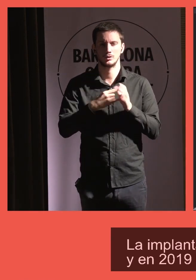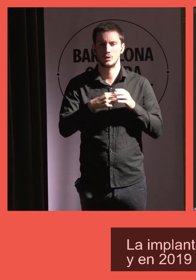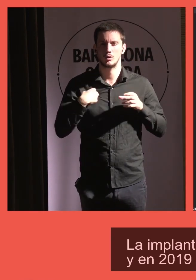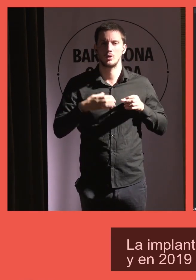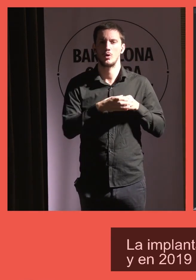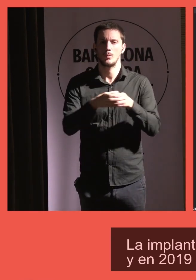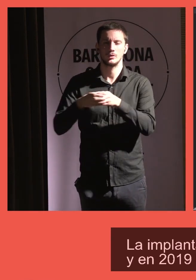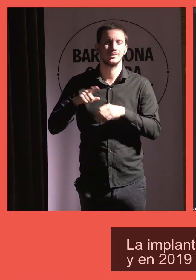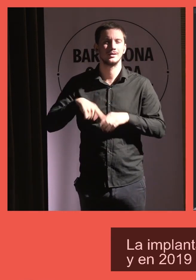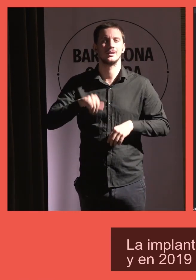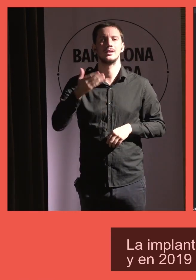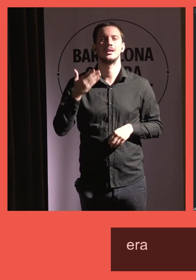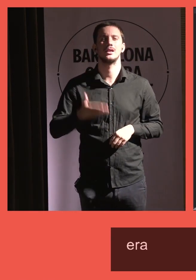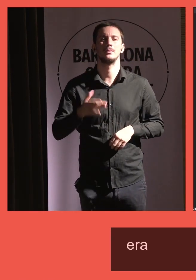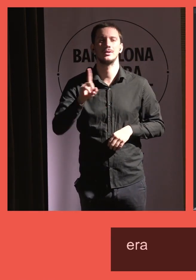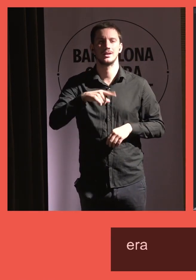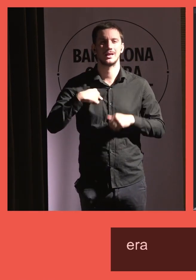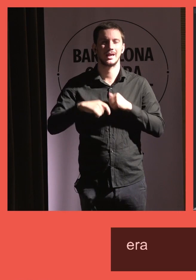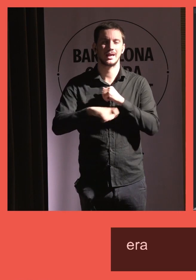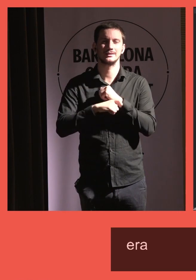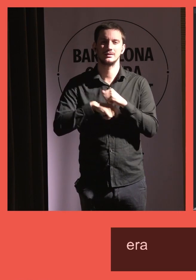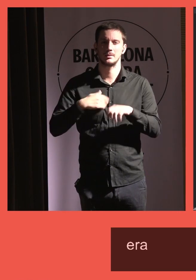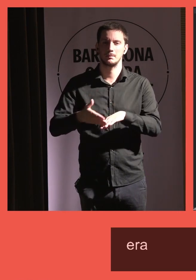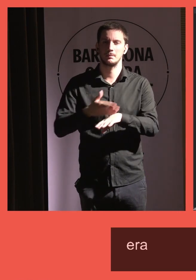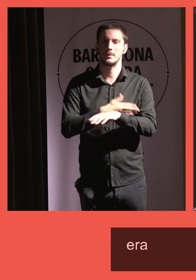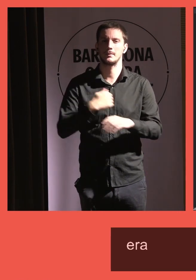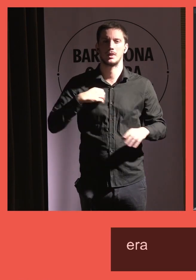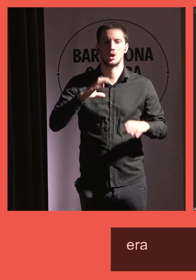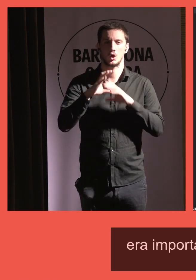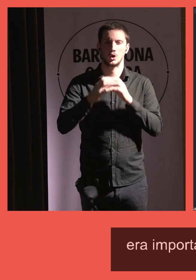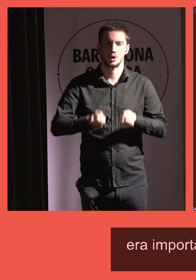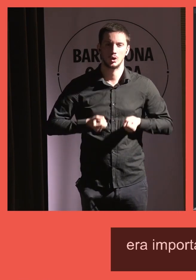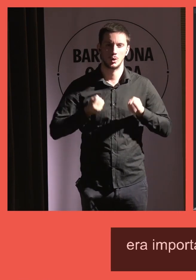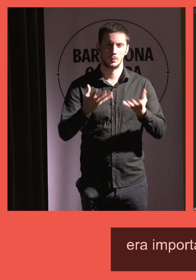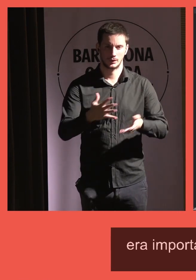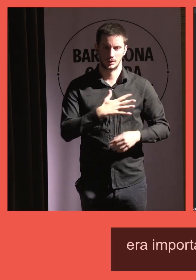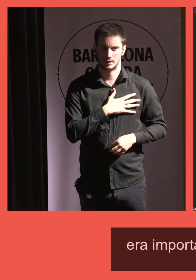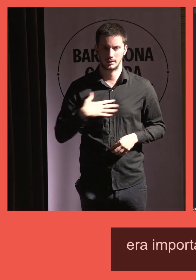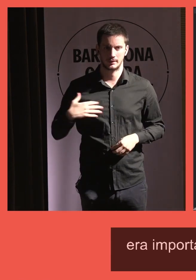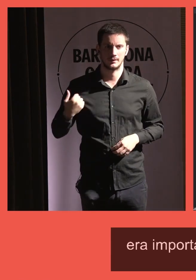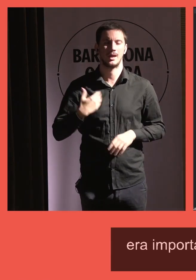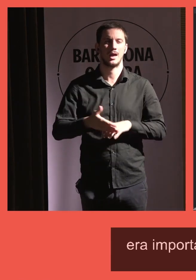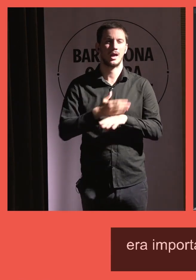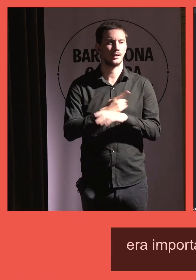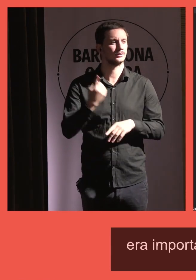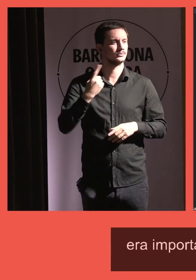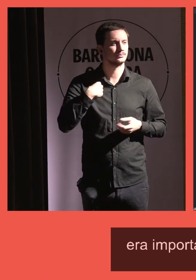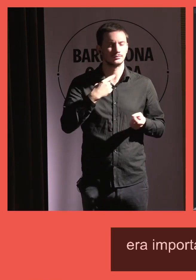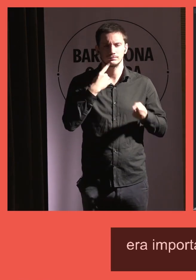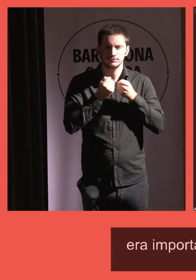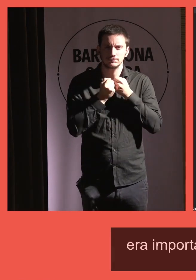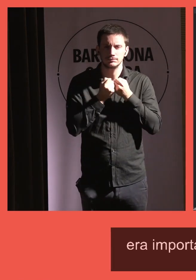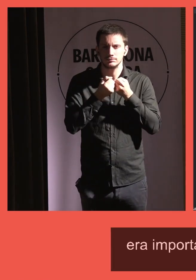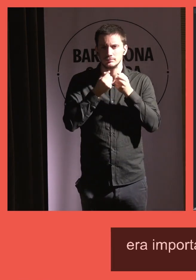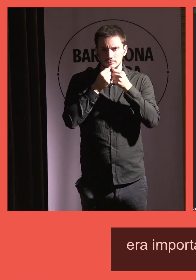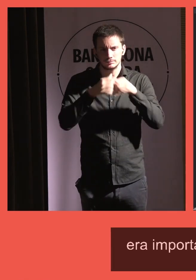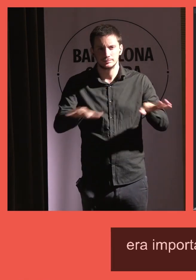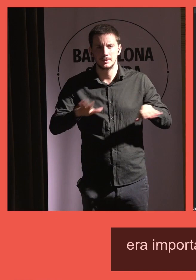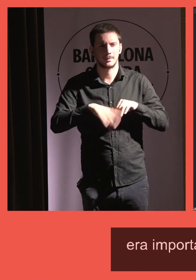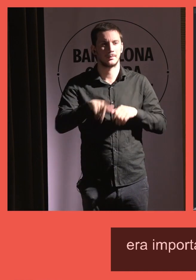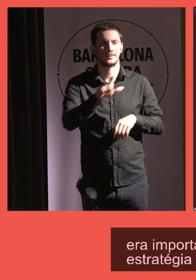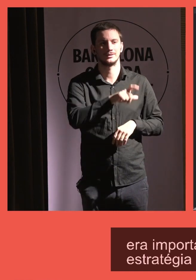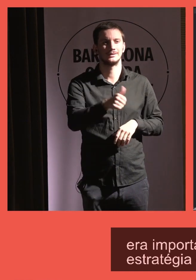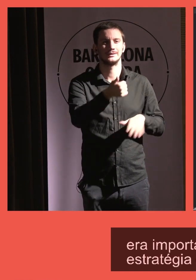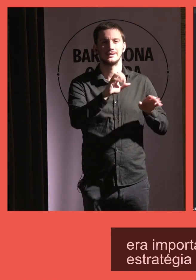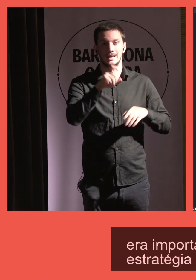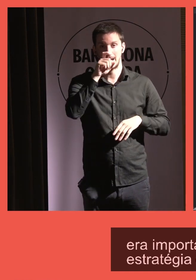comunitario, era importantísimo que hubiera una estrategia previa de comunicación. Le dijimos mediante buzoneo una carta a todas las personas mayores de más de